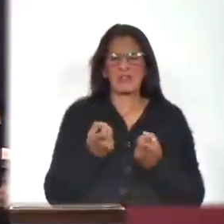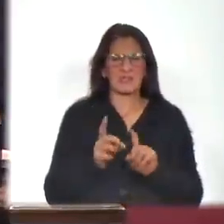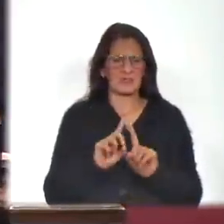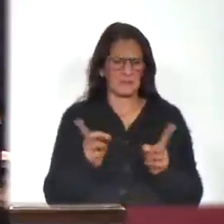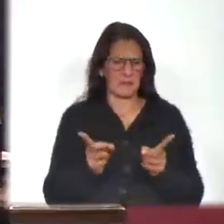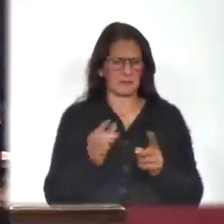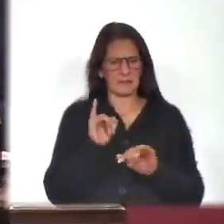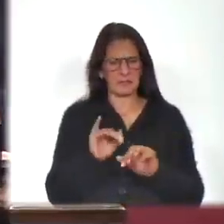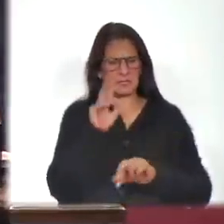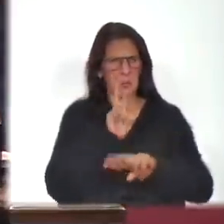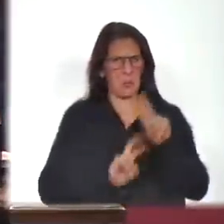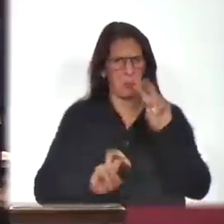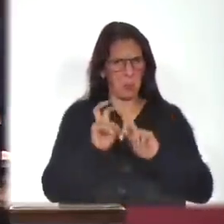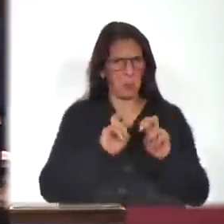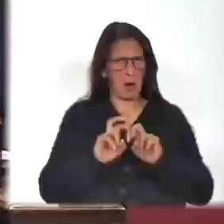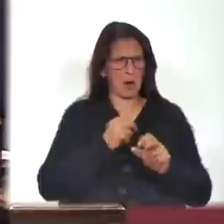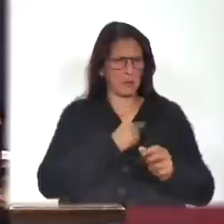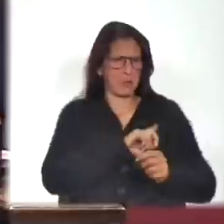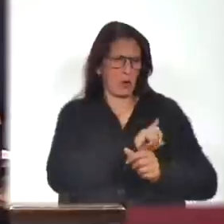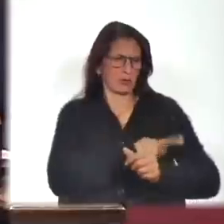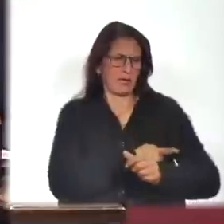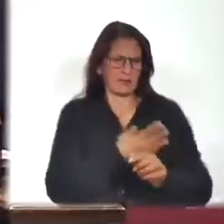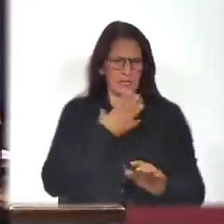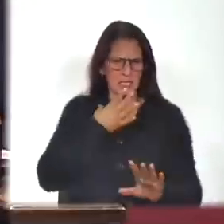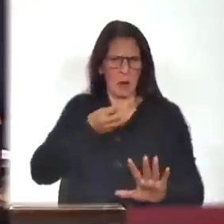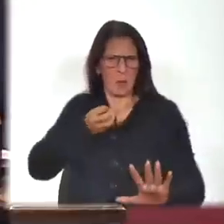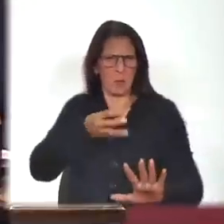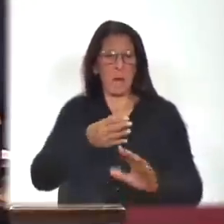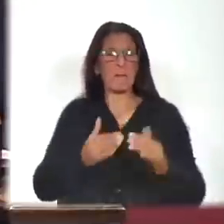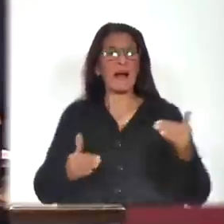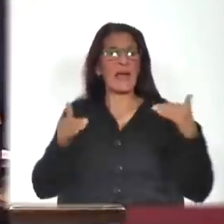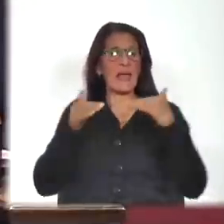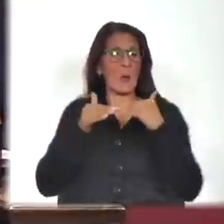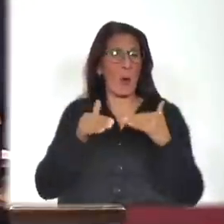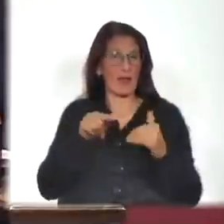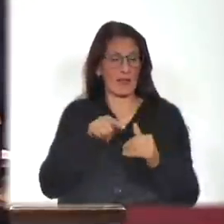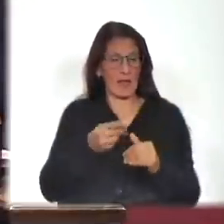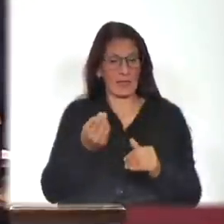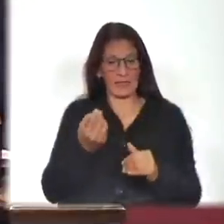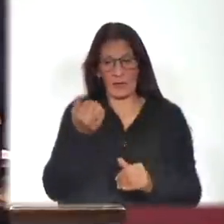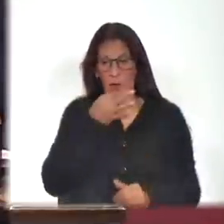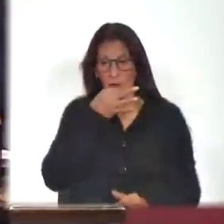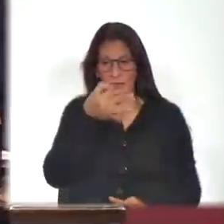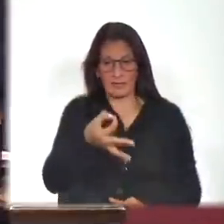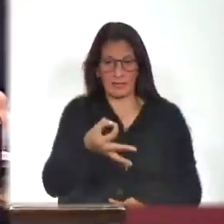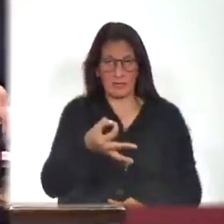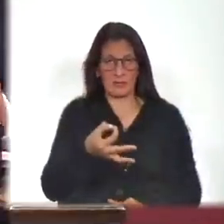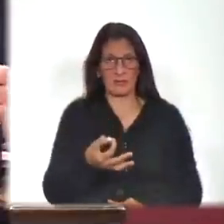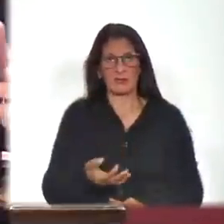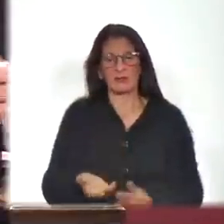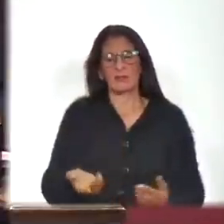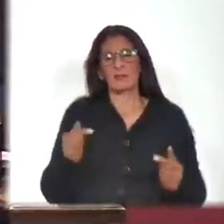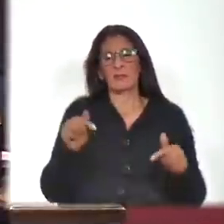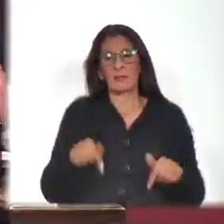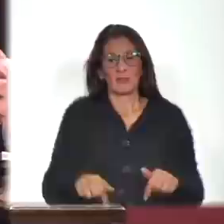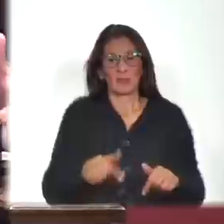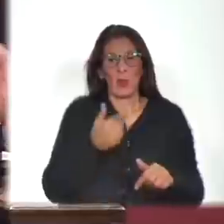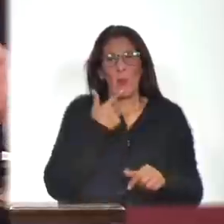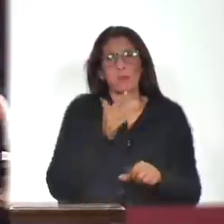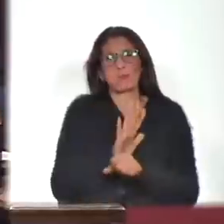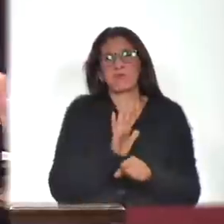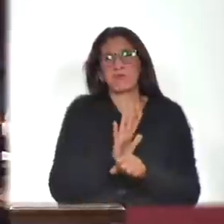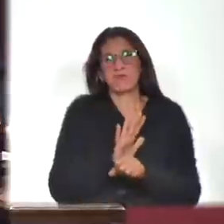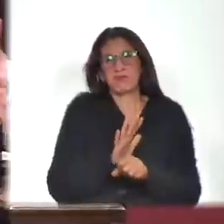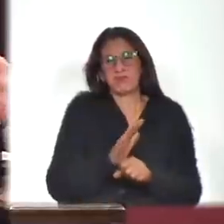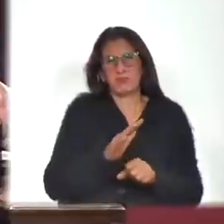un agravio de potencia equivalente para igualar las manifestaciones del señor diputado Civila, esta sesión degeneraría en